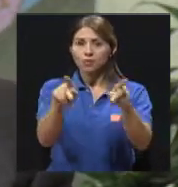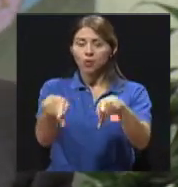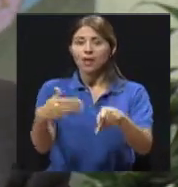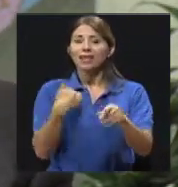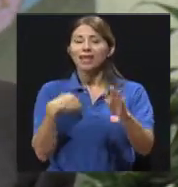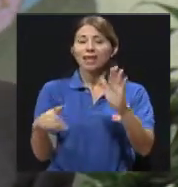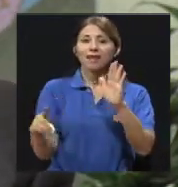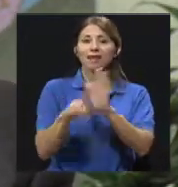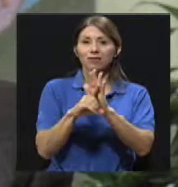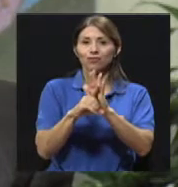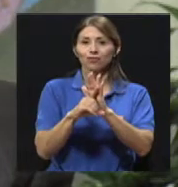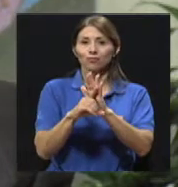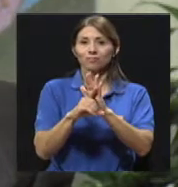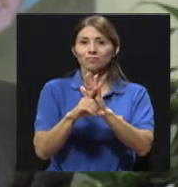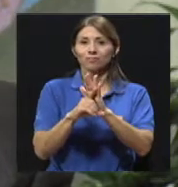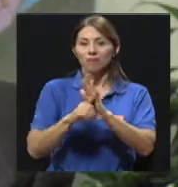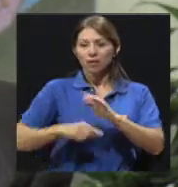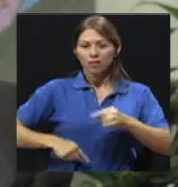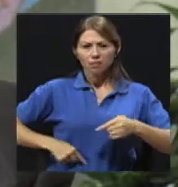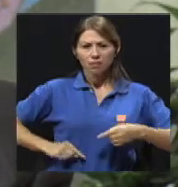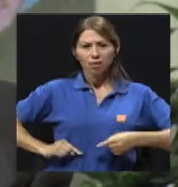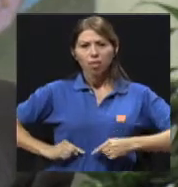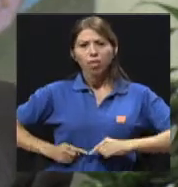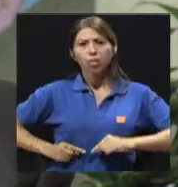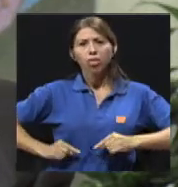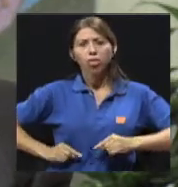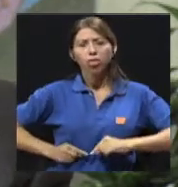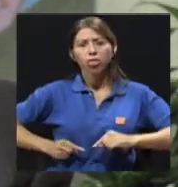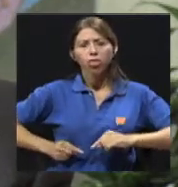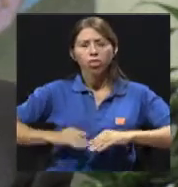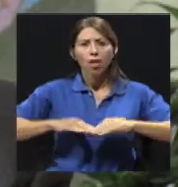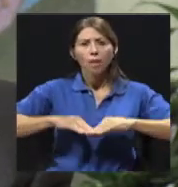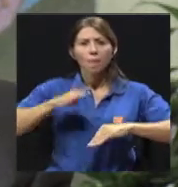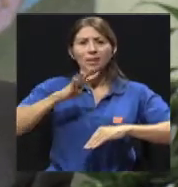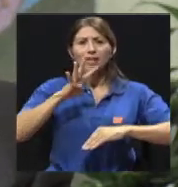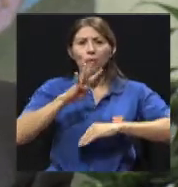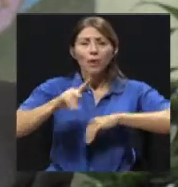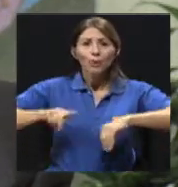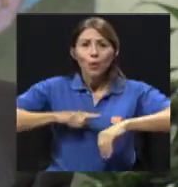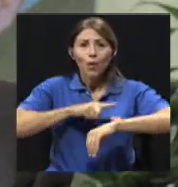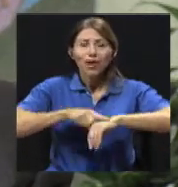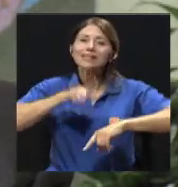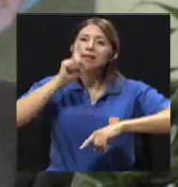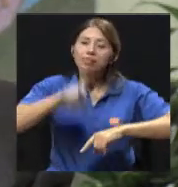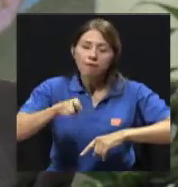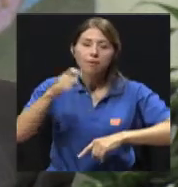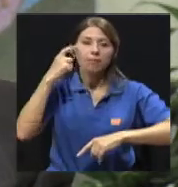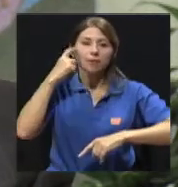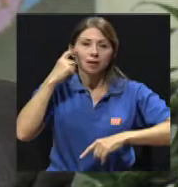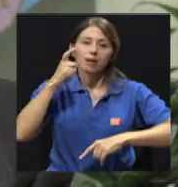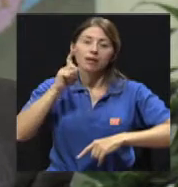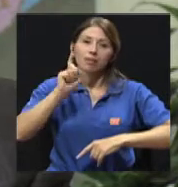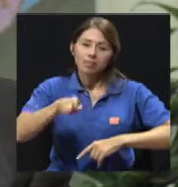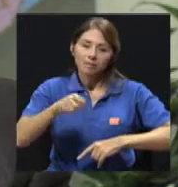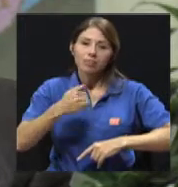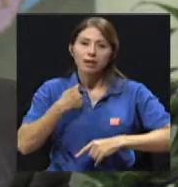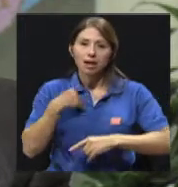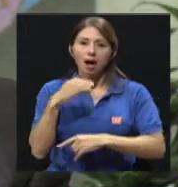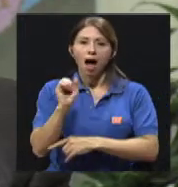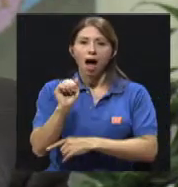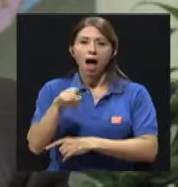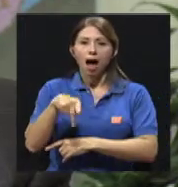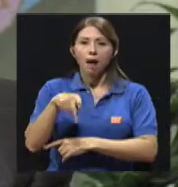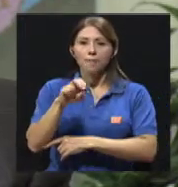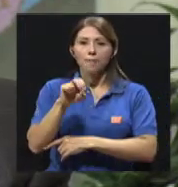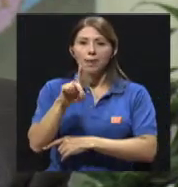tener dolor abdominal por más de cuatro horas sin pensar que tiene apendicitis aguda. O sea, dolor